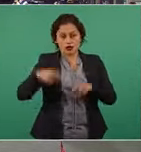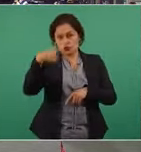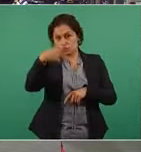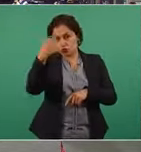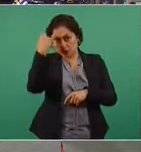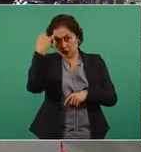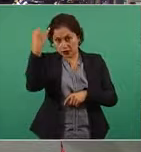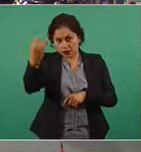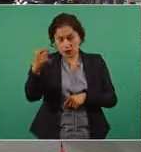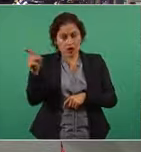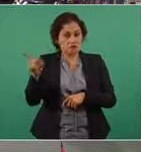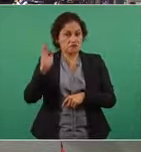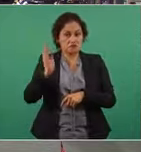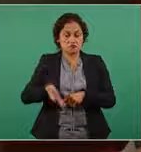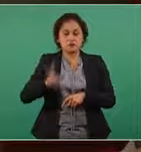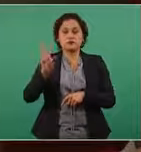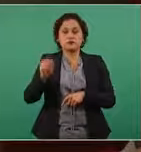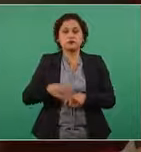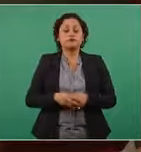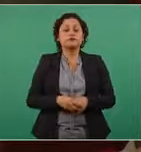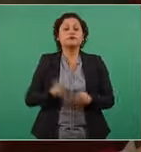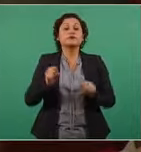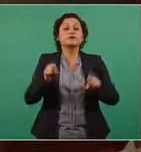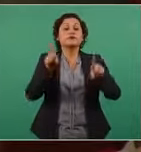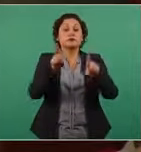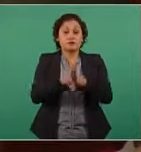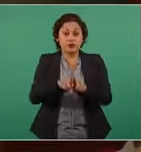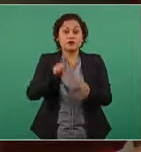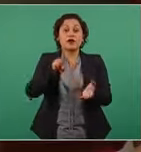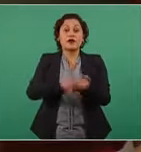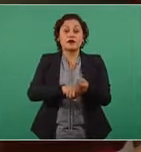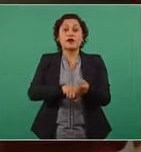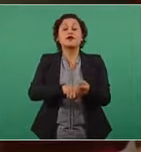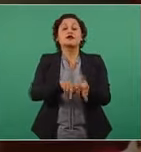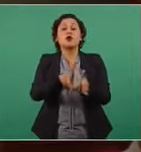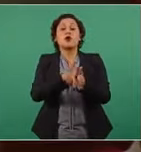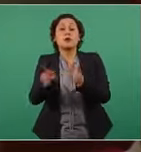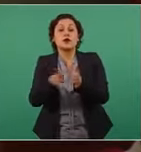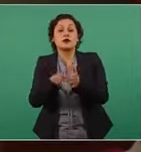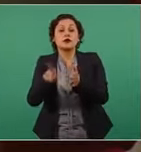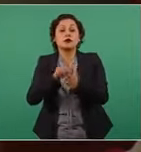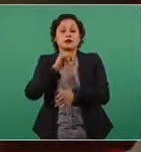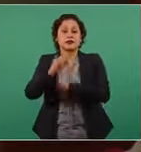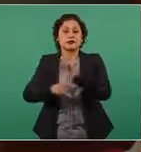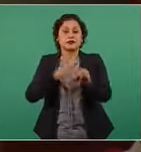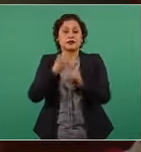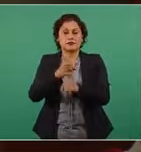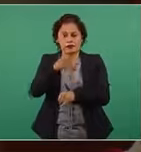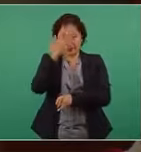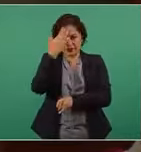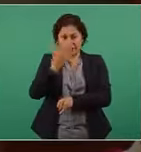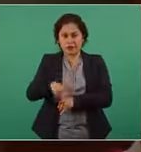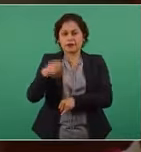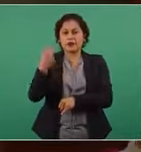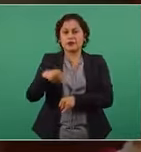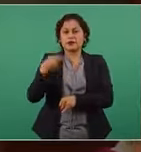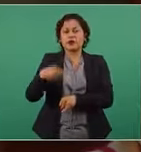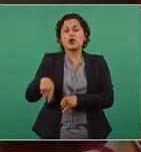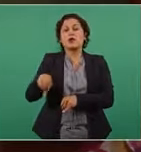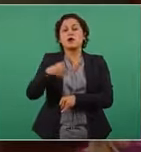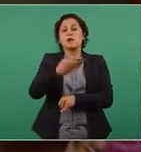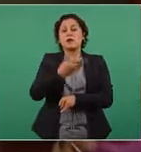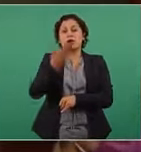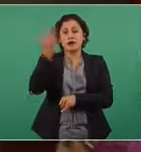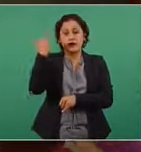además estarían participando medios internacionales como esto que se llamaba al gobierno de Joe Biden